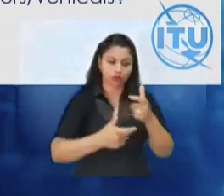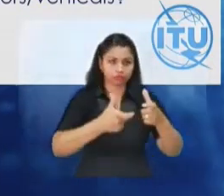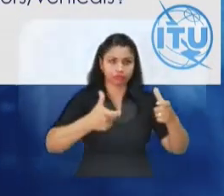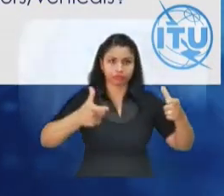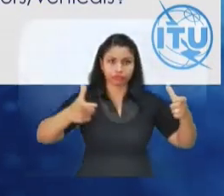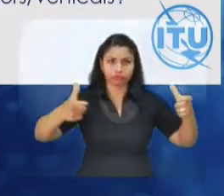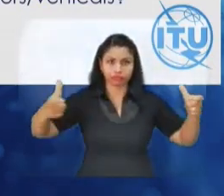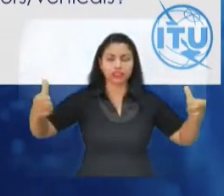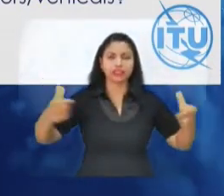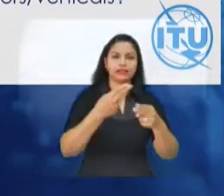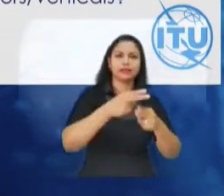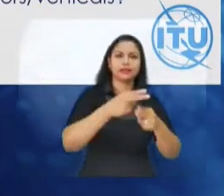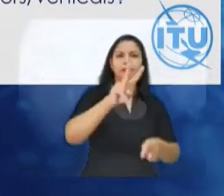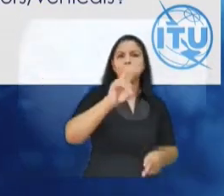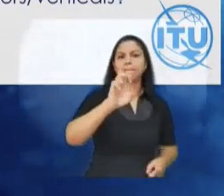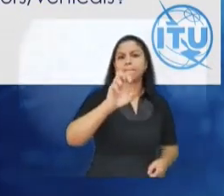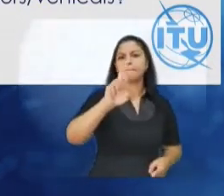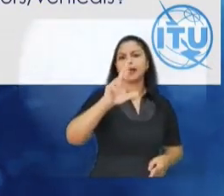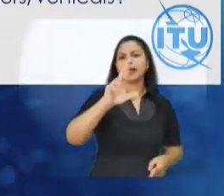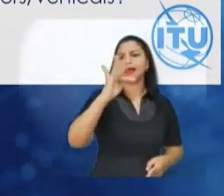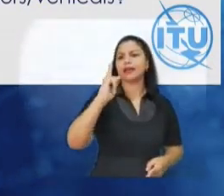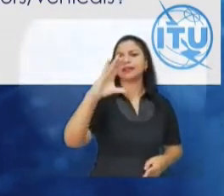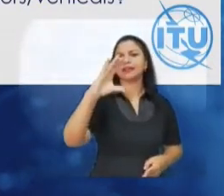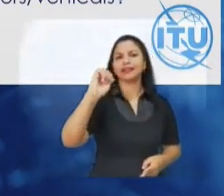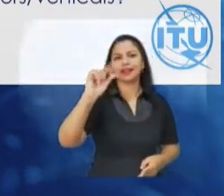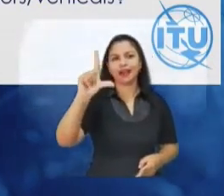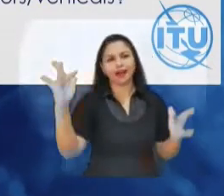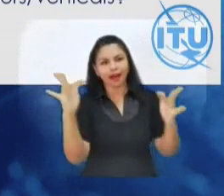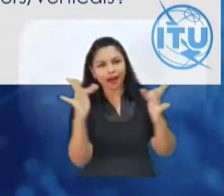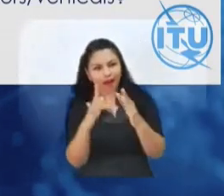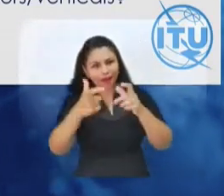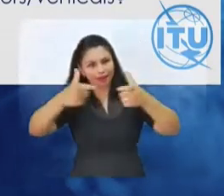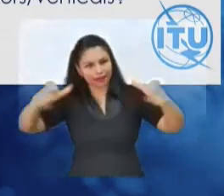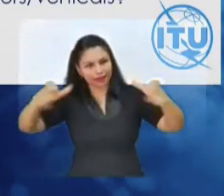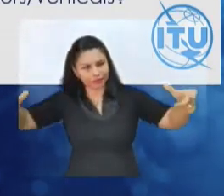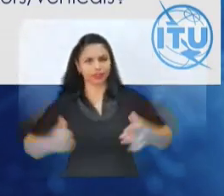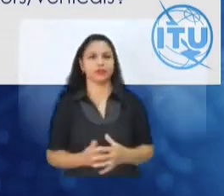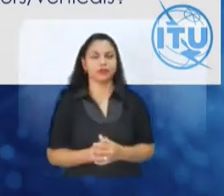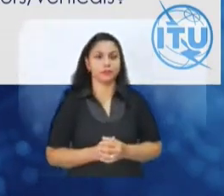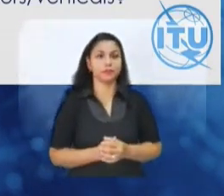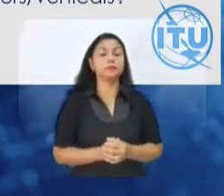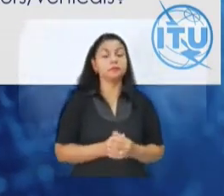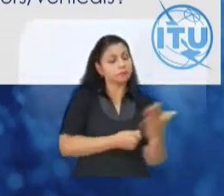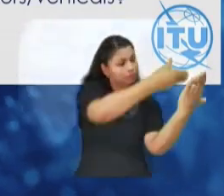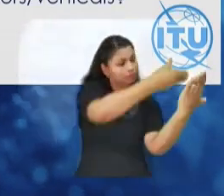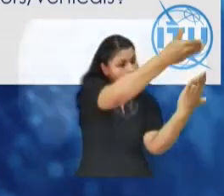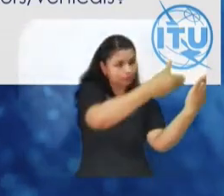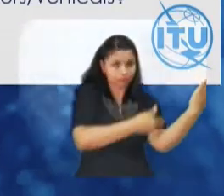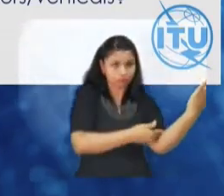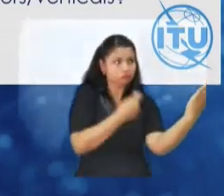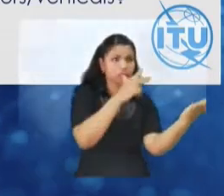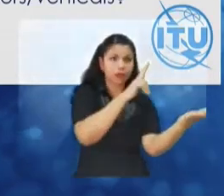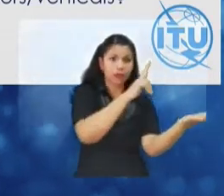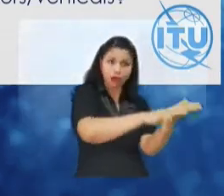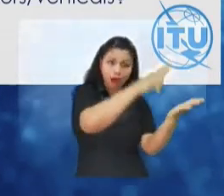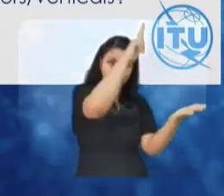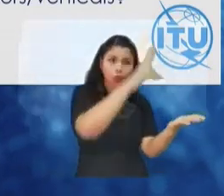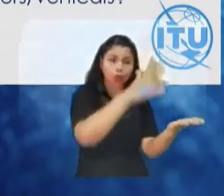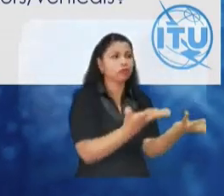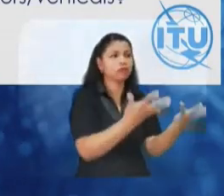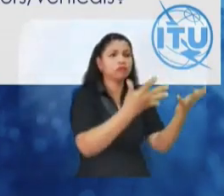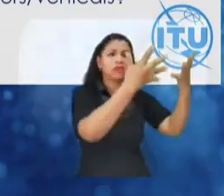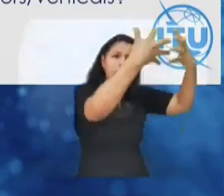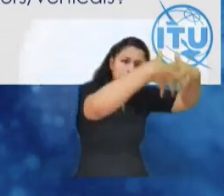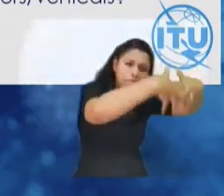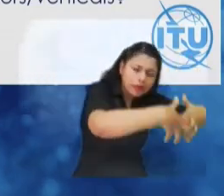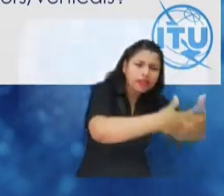casos de uso que requieren el espectro. Mientras que las licencias localizadas pueden dirigirse a plantas industriales, puertos y